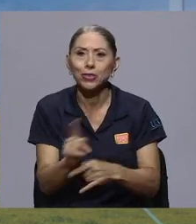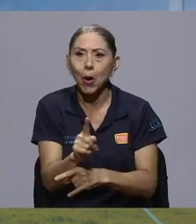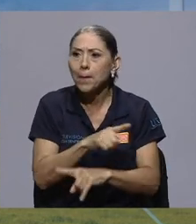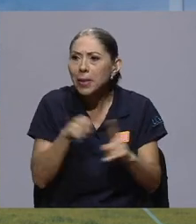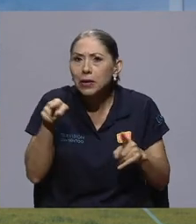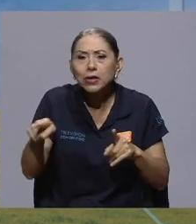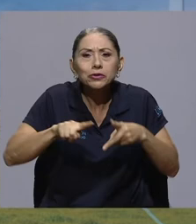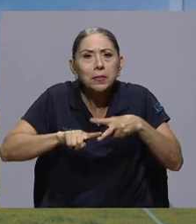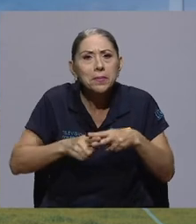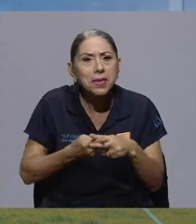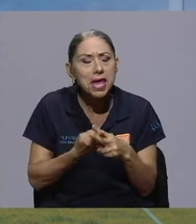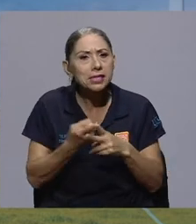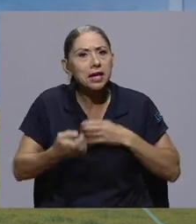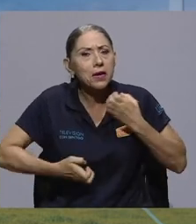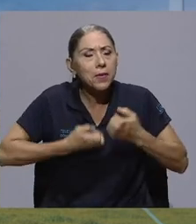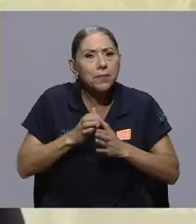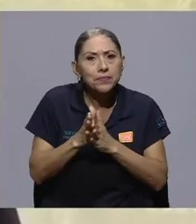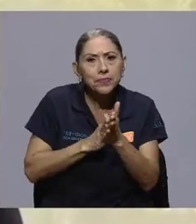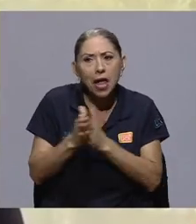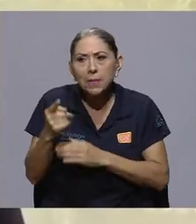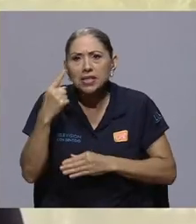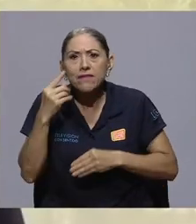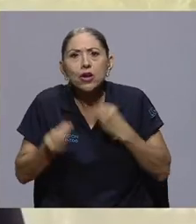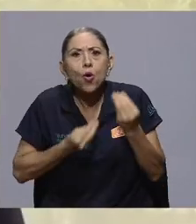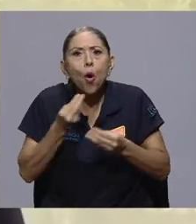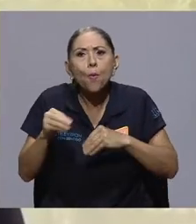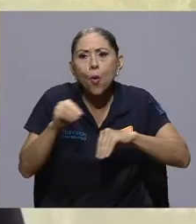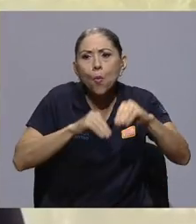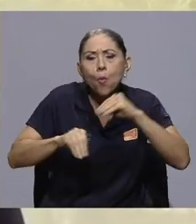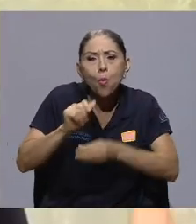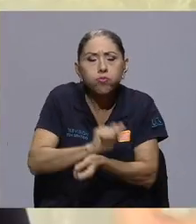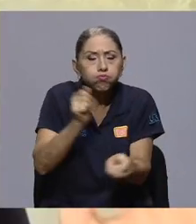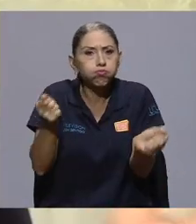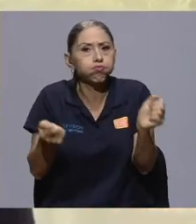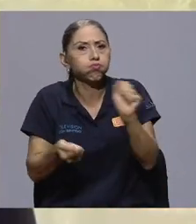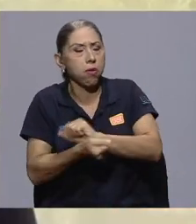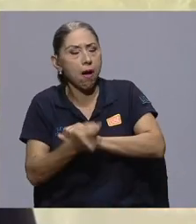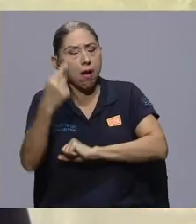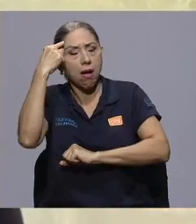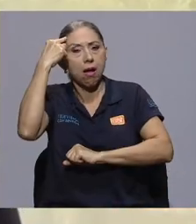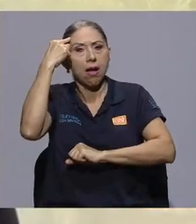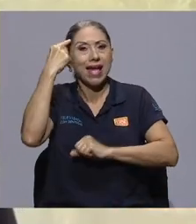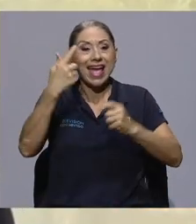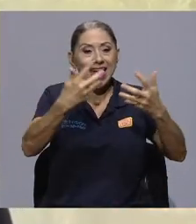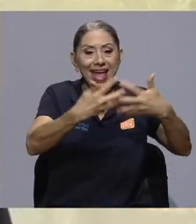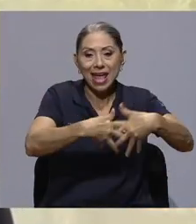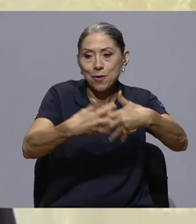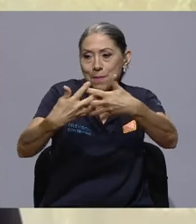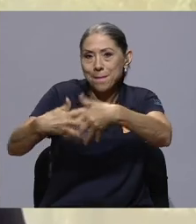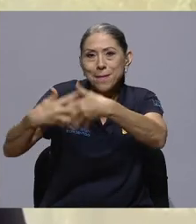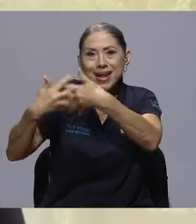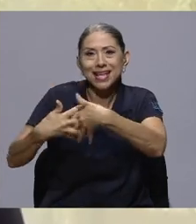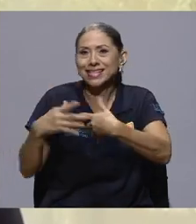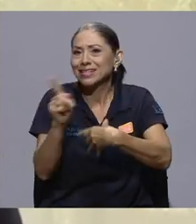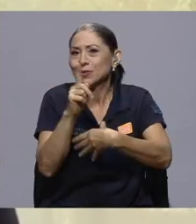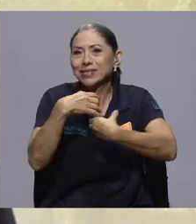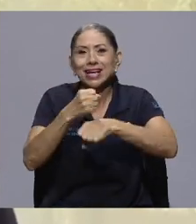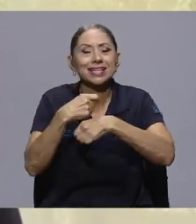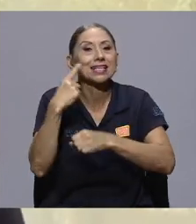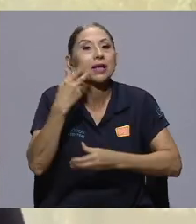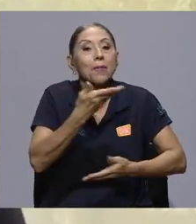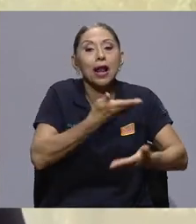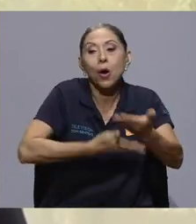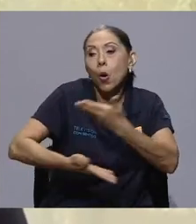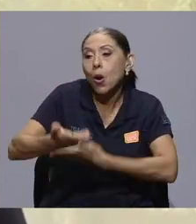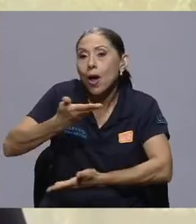empiezan a ver cómo mueven las estructuras porque estamos cambiando esquemas, esto no, las empresas no están hechas para la colaboración y para la